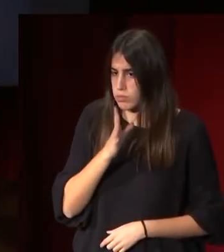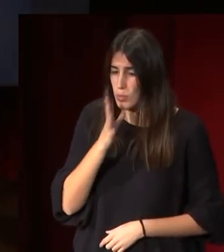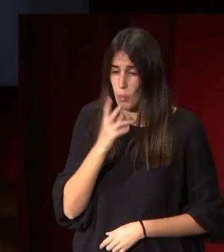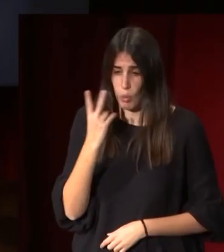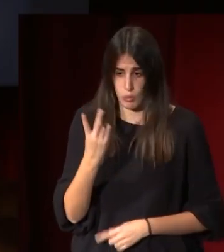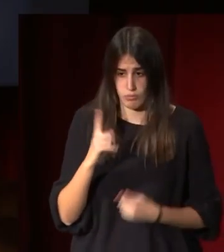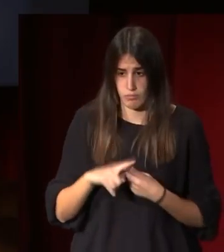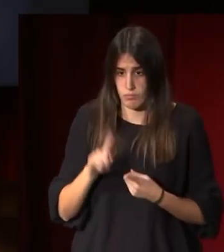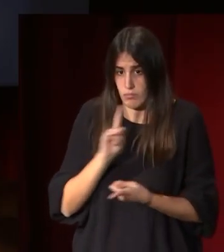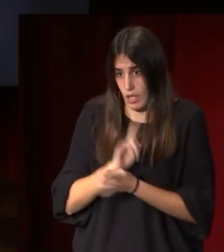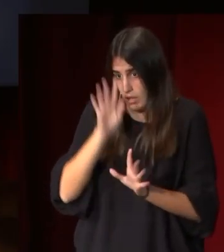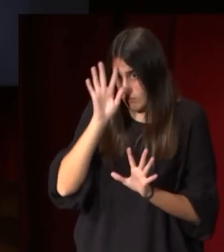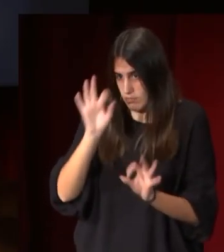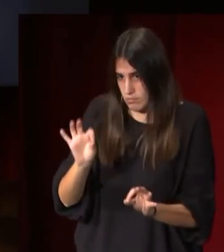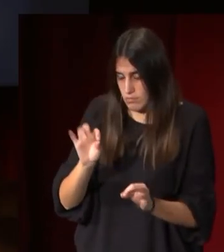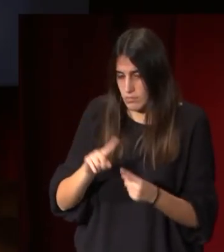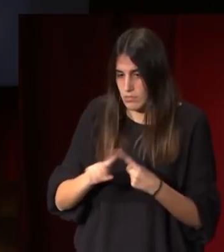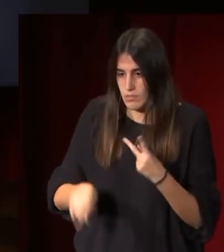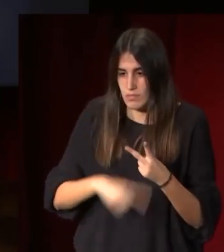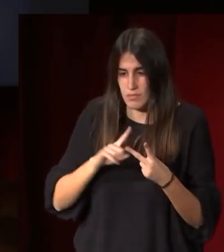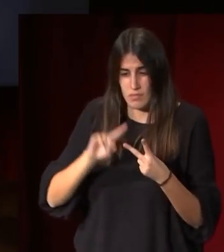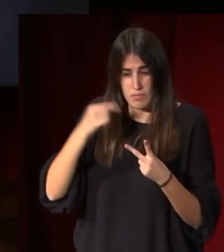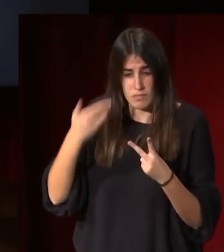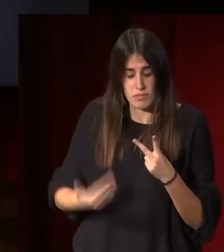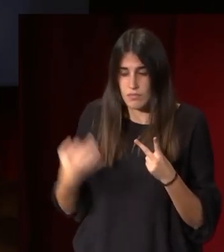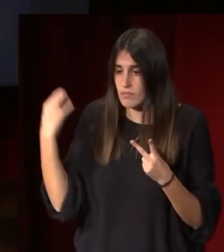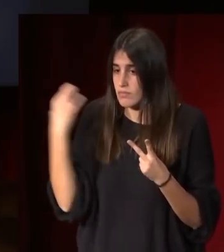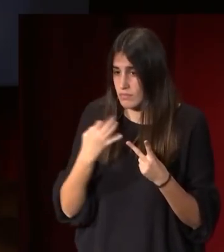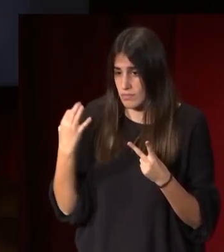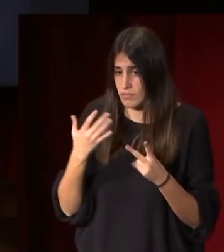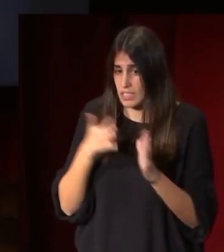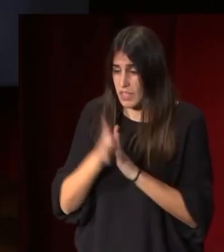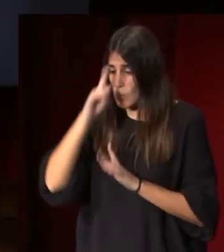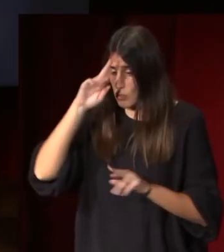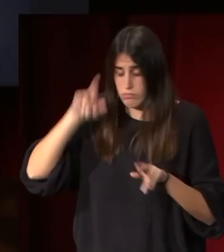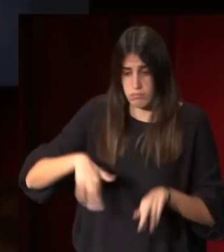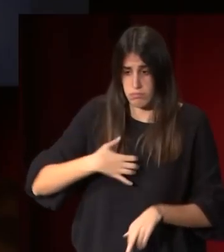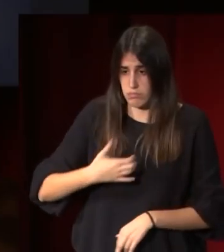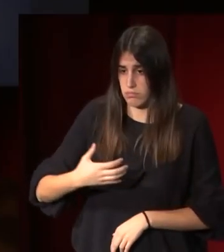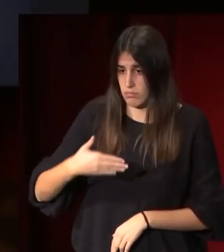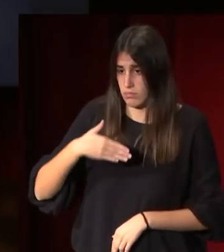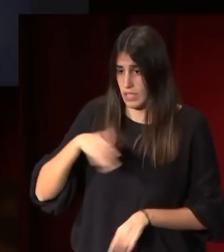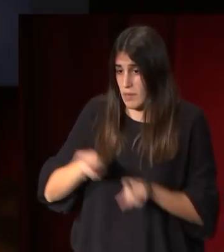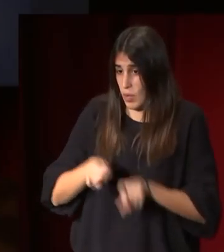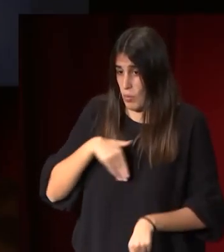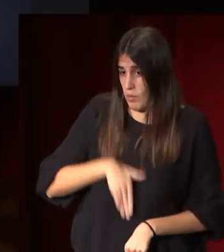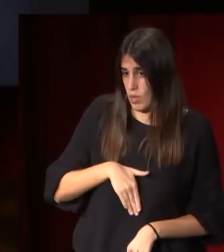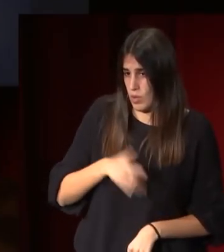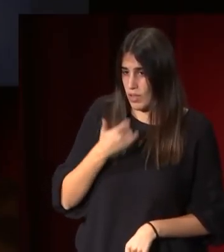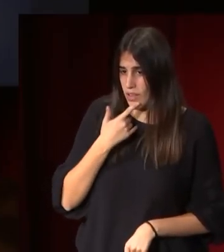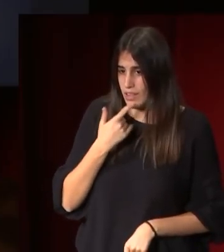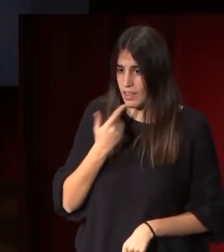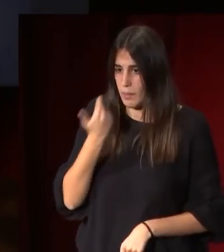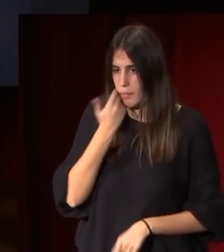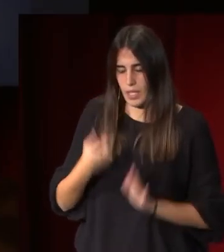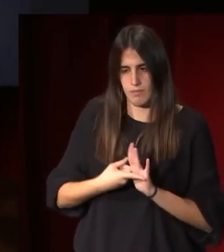por la cárcel en primer lugar pero por otra mucho más grave que es que por no reconocer a José I se le retira la